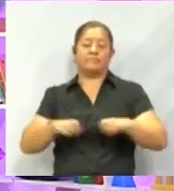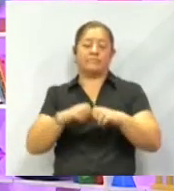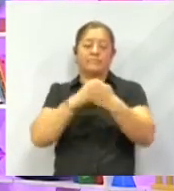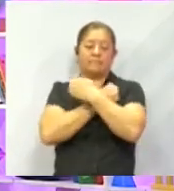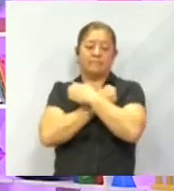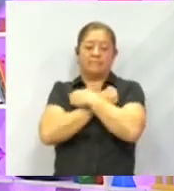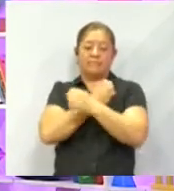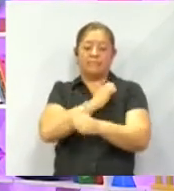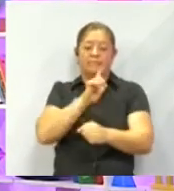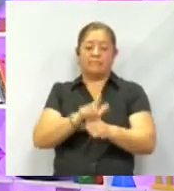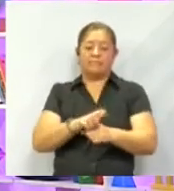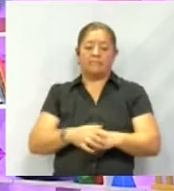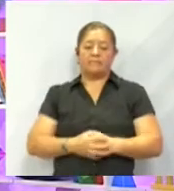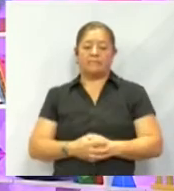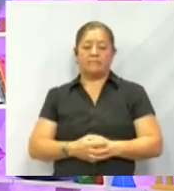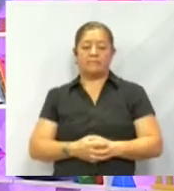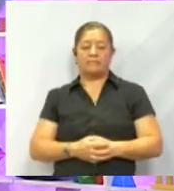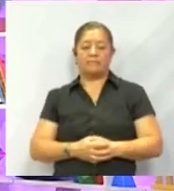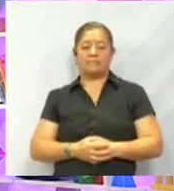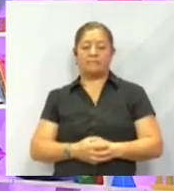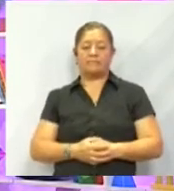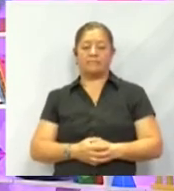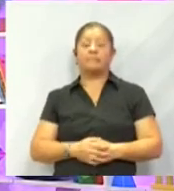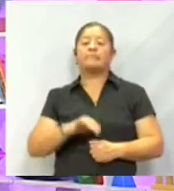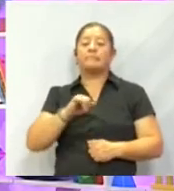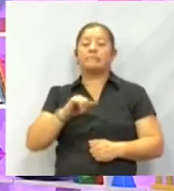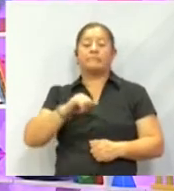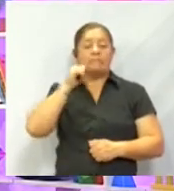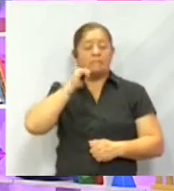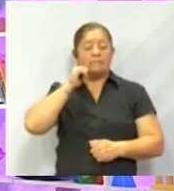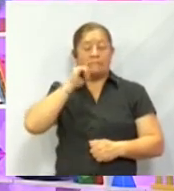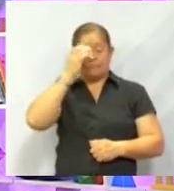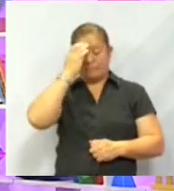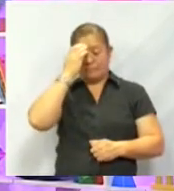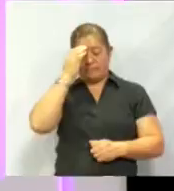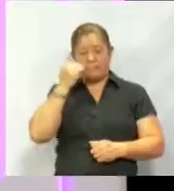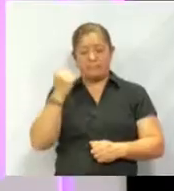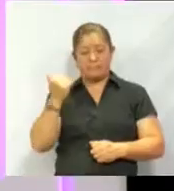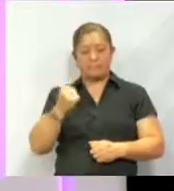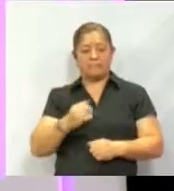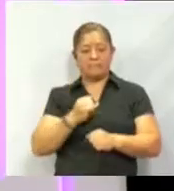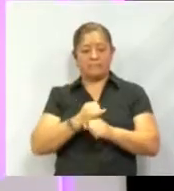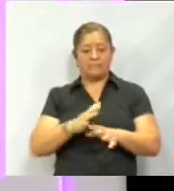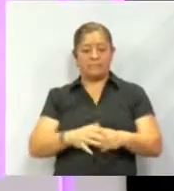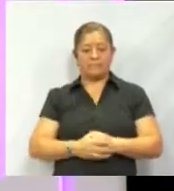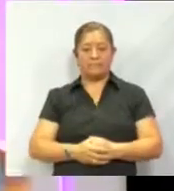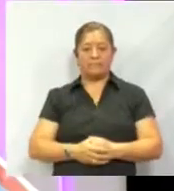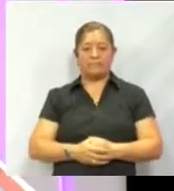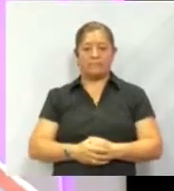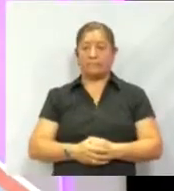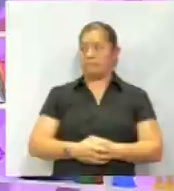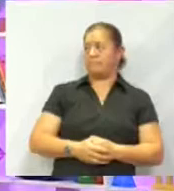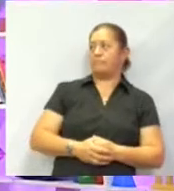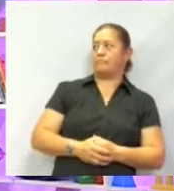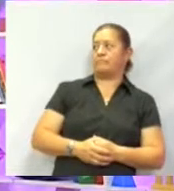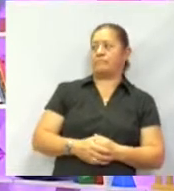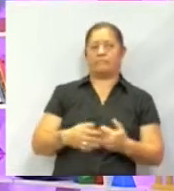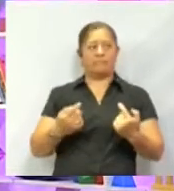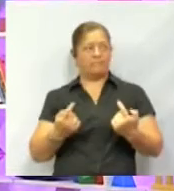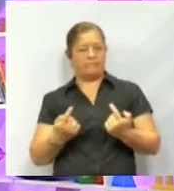educación especial, ¿cierto? Así es, siempre es importante conocer cada uno de los detalles con los cuales... Llamada.